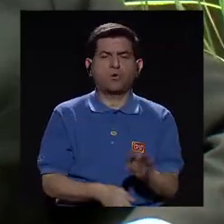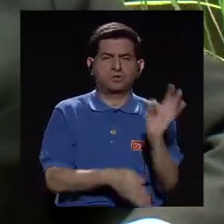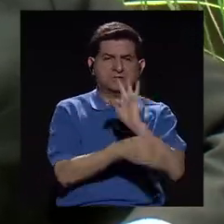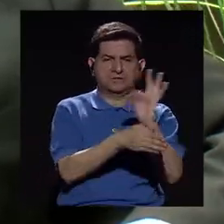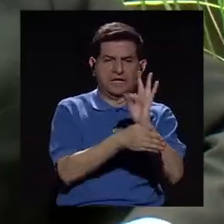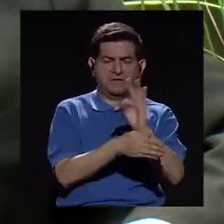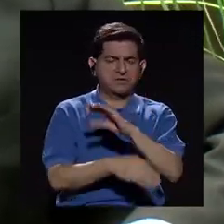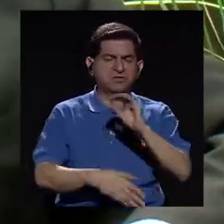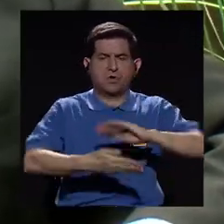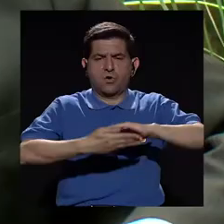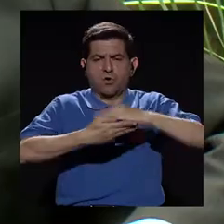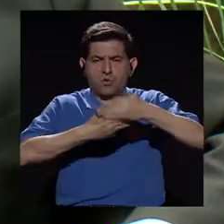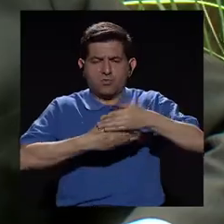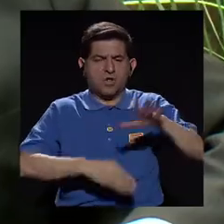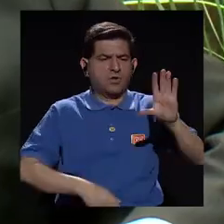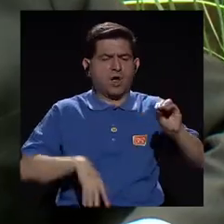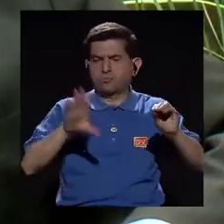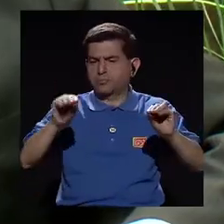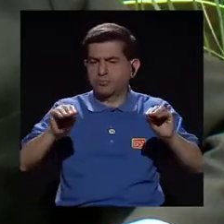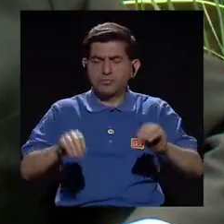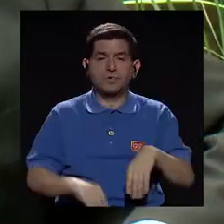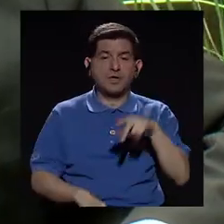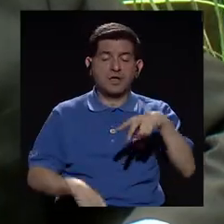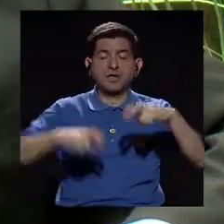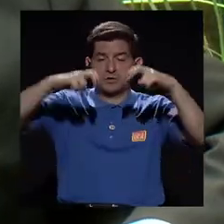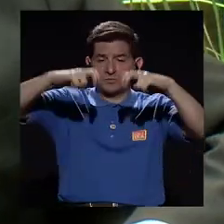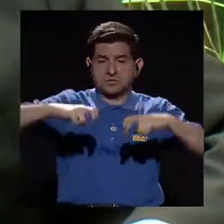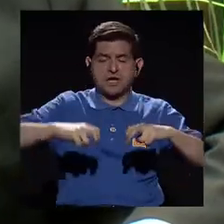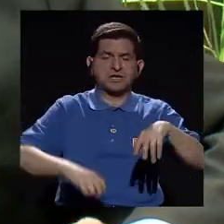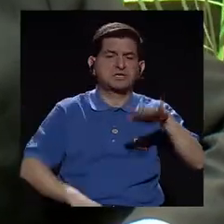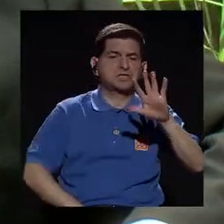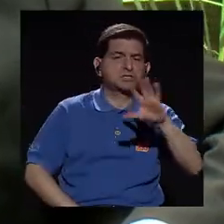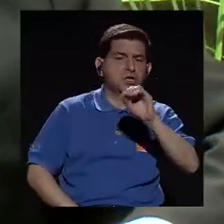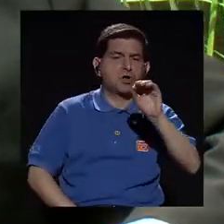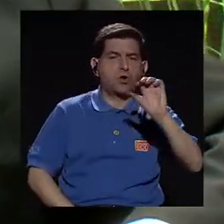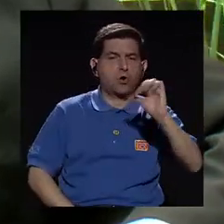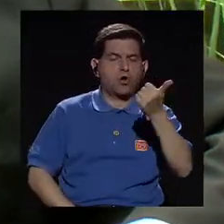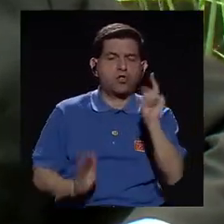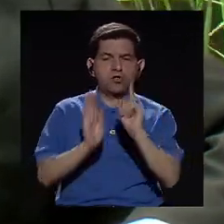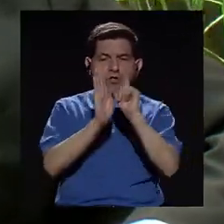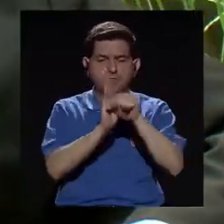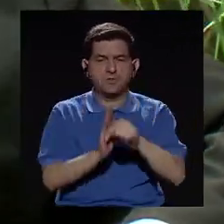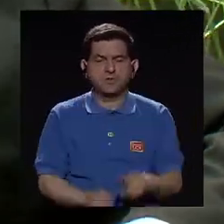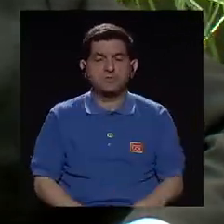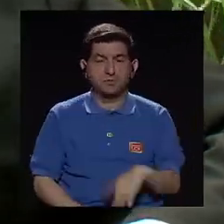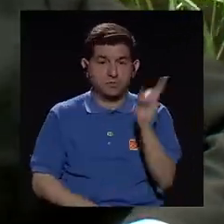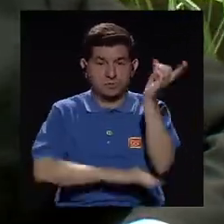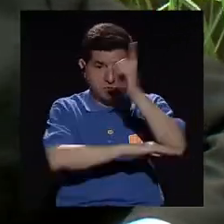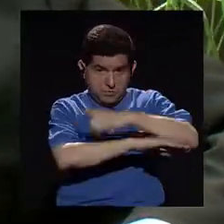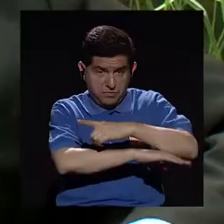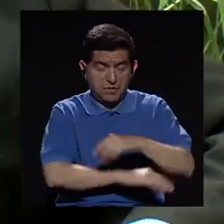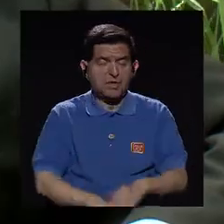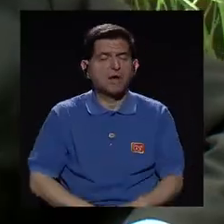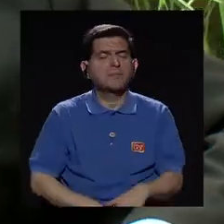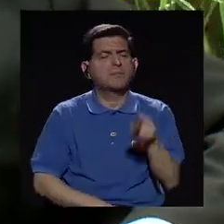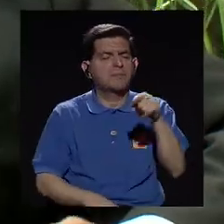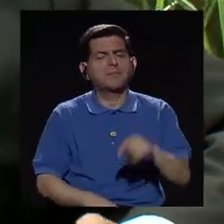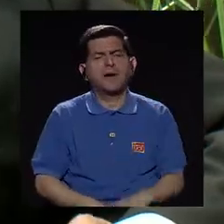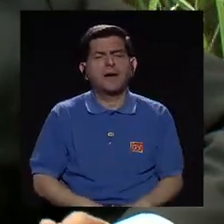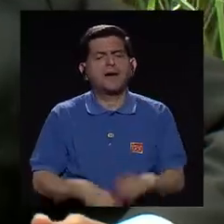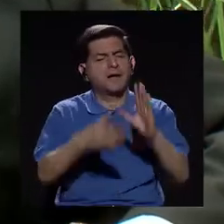televisor, la computadora y sentarse unos 5 o 10 minutos al día y contarle un cuento.